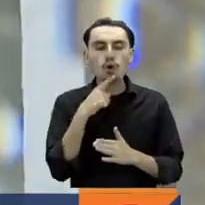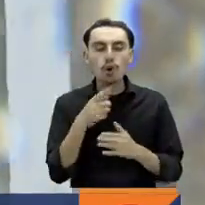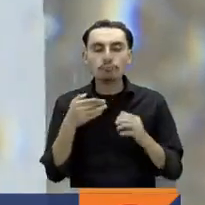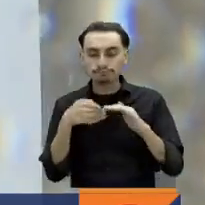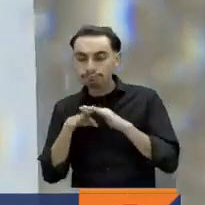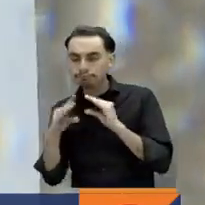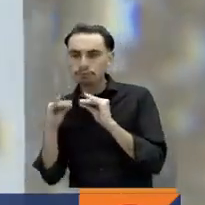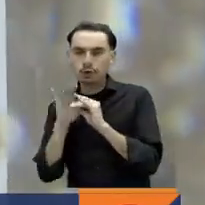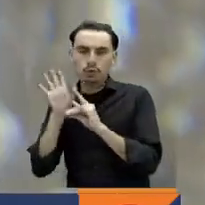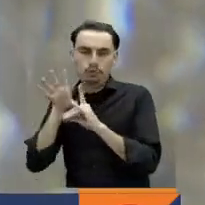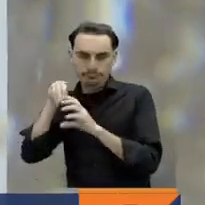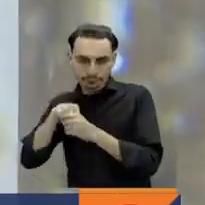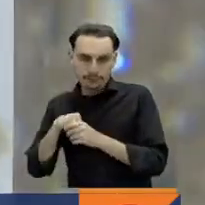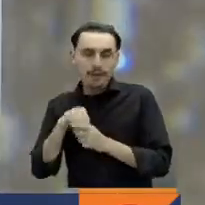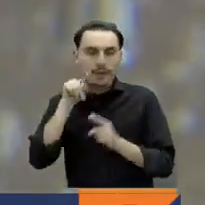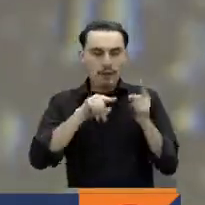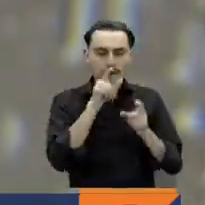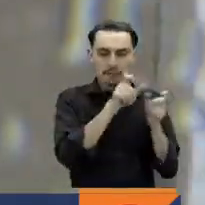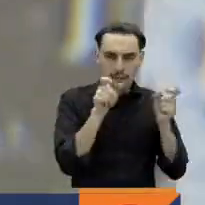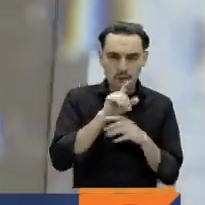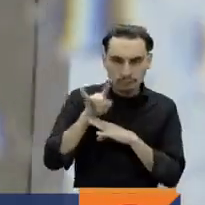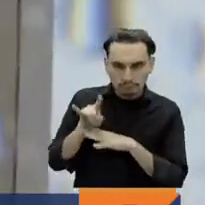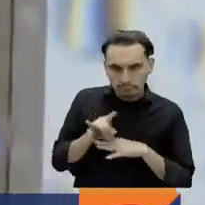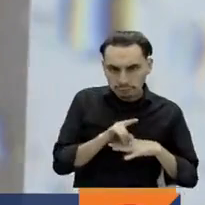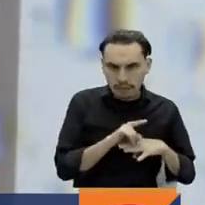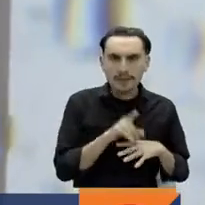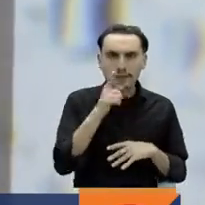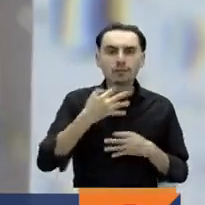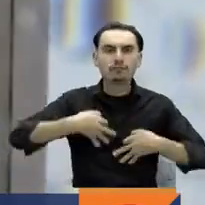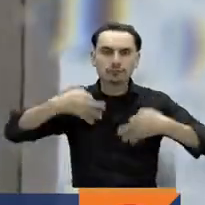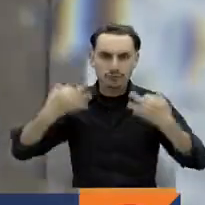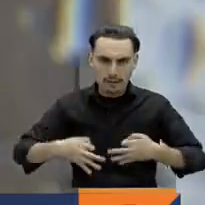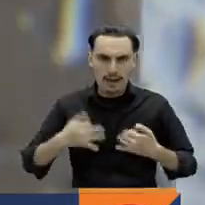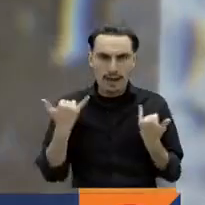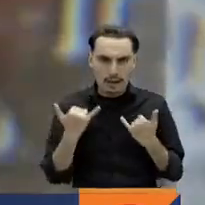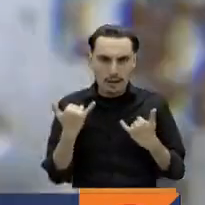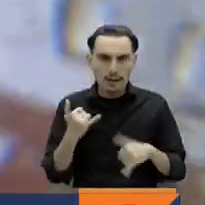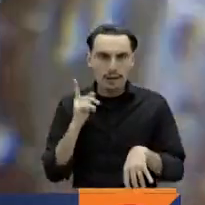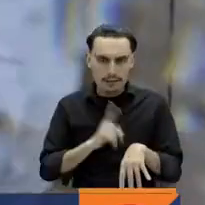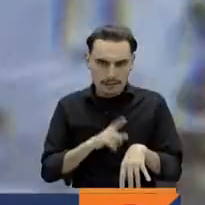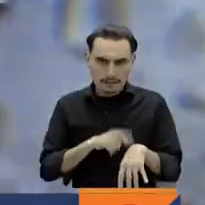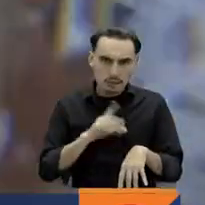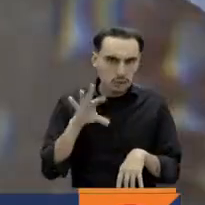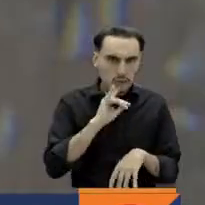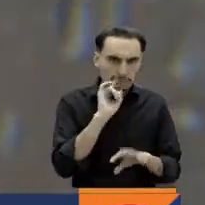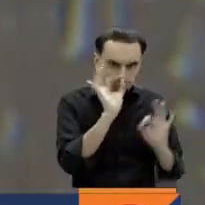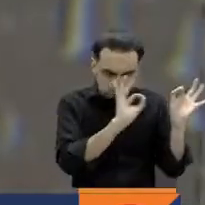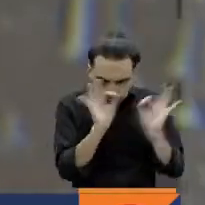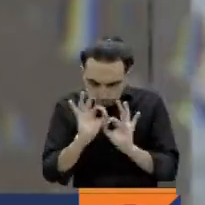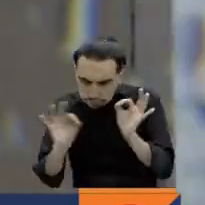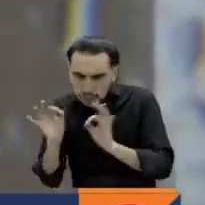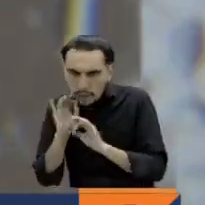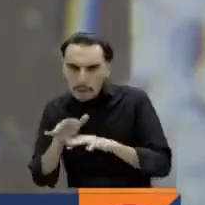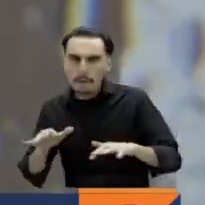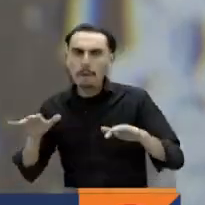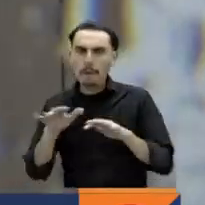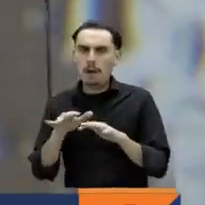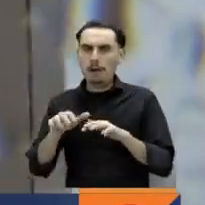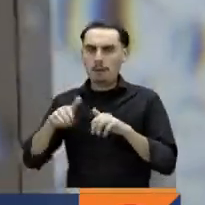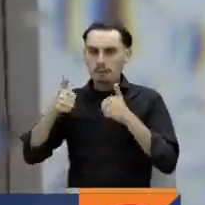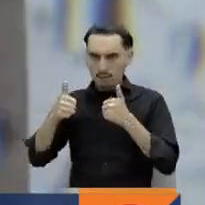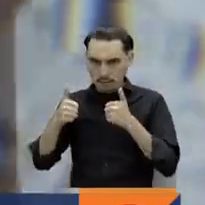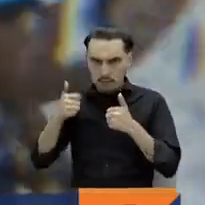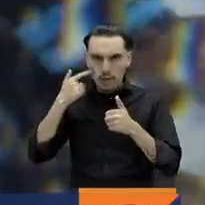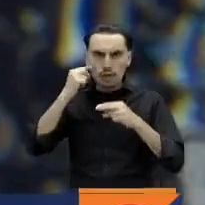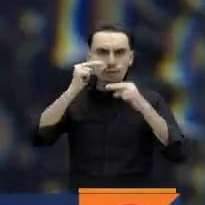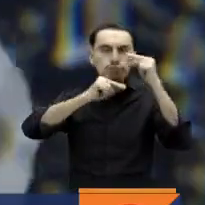Algunos de las personas de seguridad confirman en este momento que todo esté bien, que las